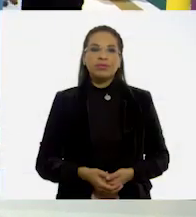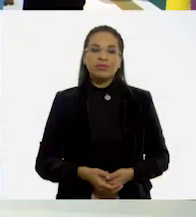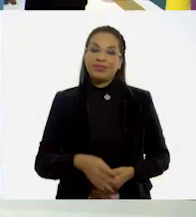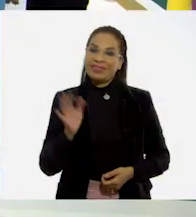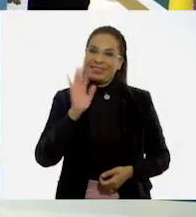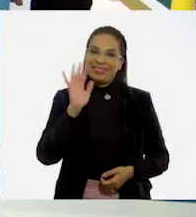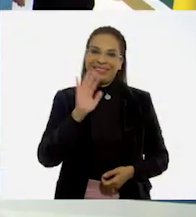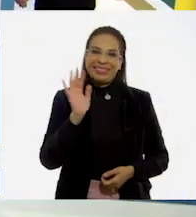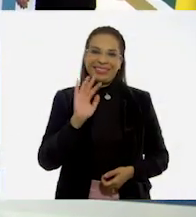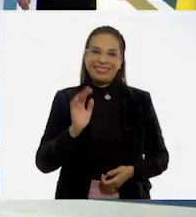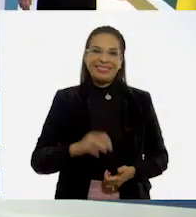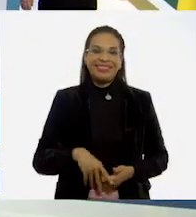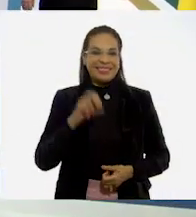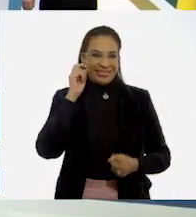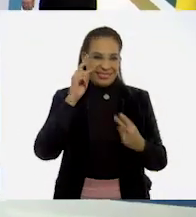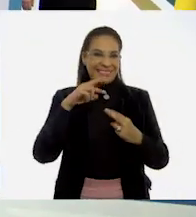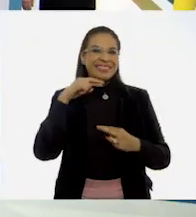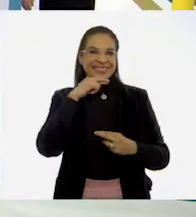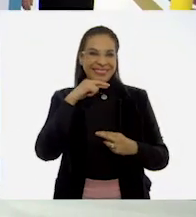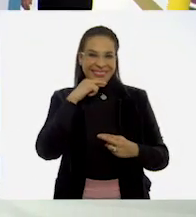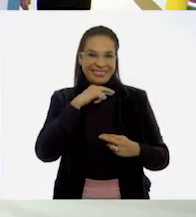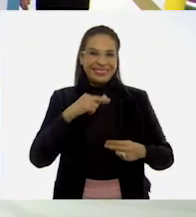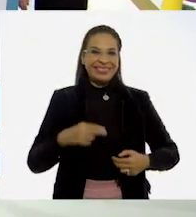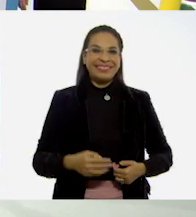Adiós. Hasta la próxima.